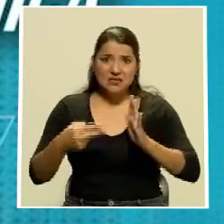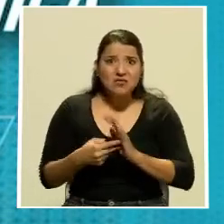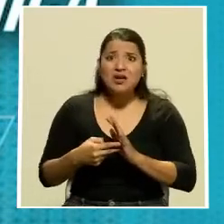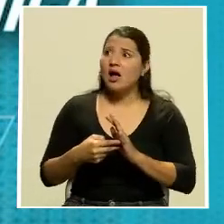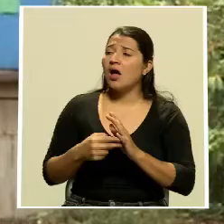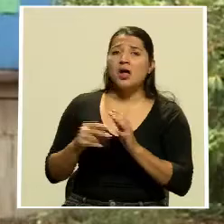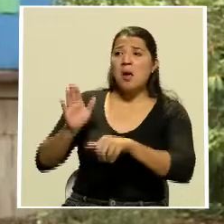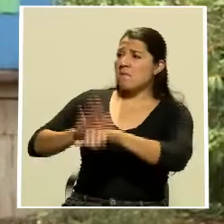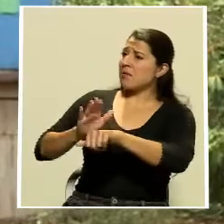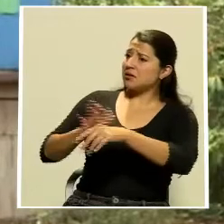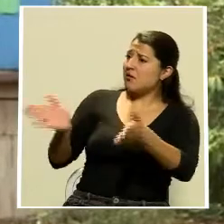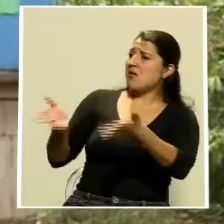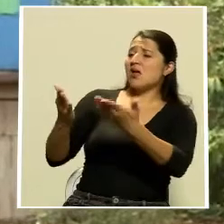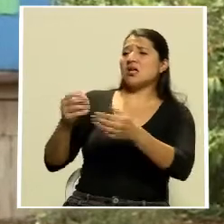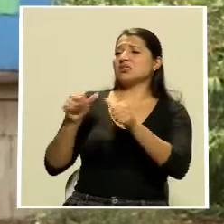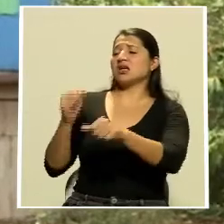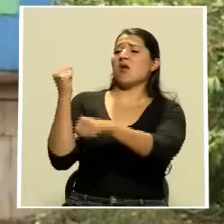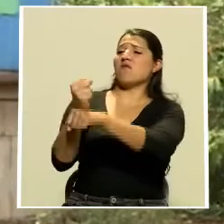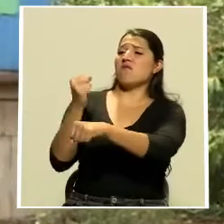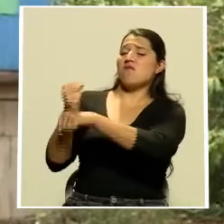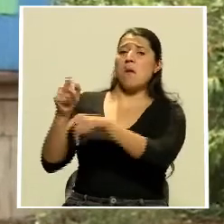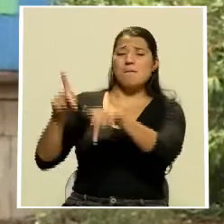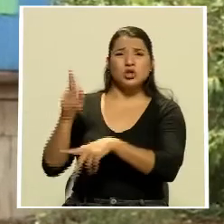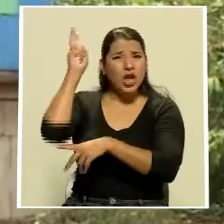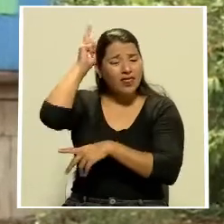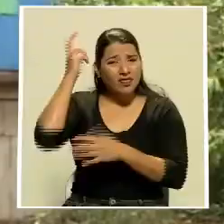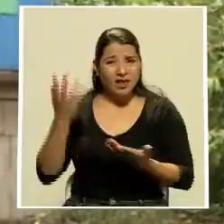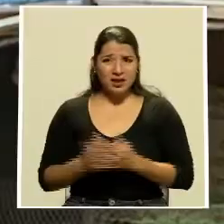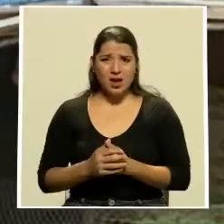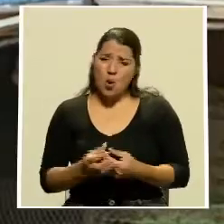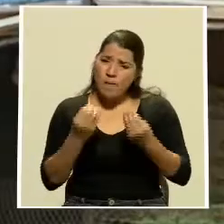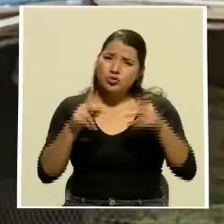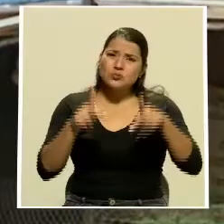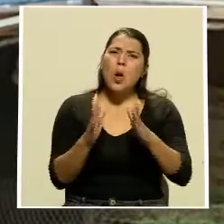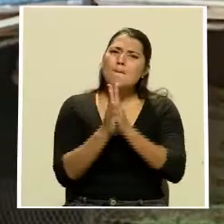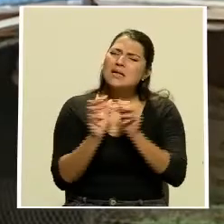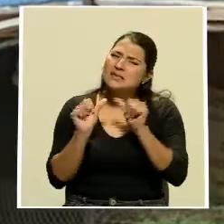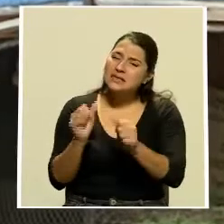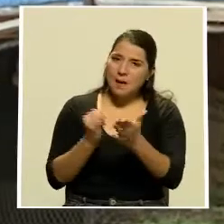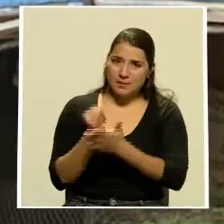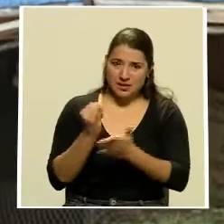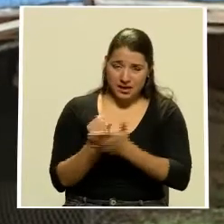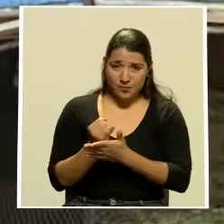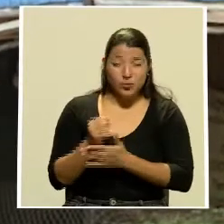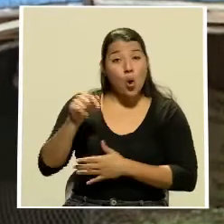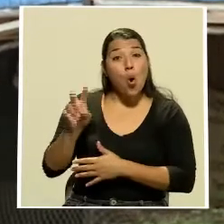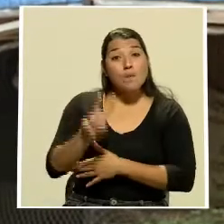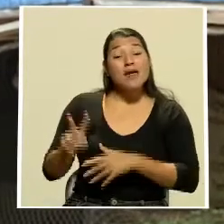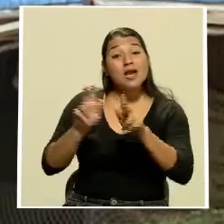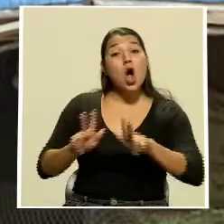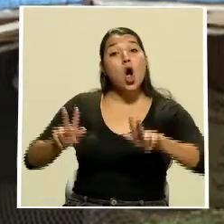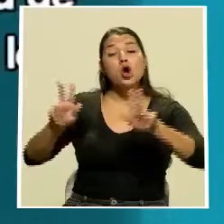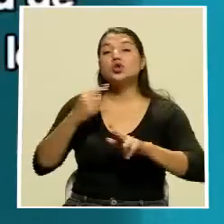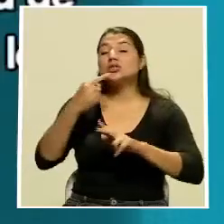asesinados. Muchas son las voces de quienes piden que la investigación continúe. Este viernes la ONU publicó lo siguiente